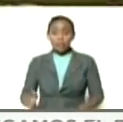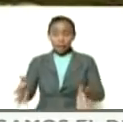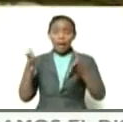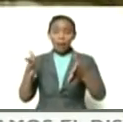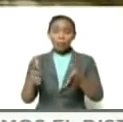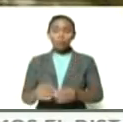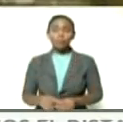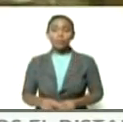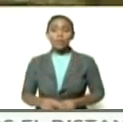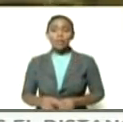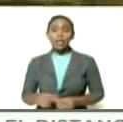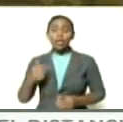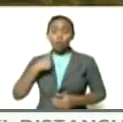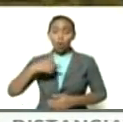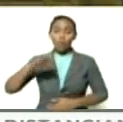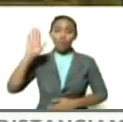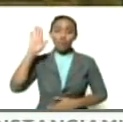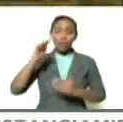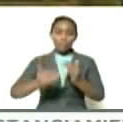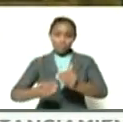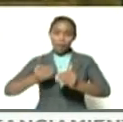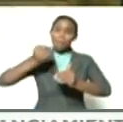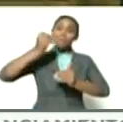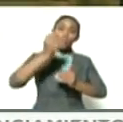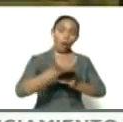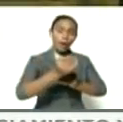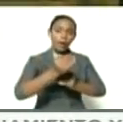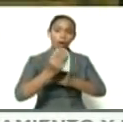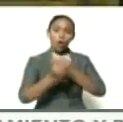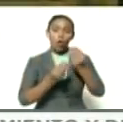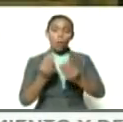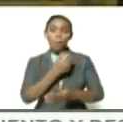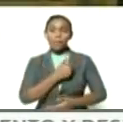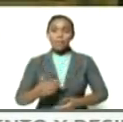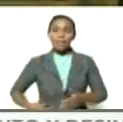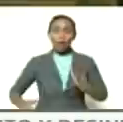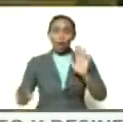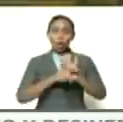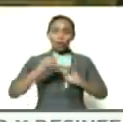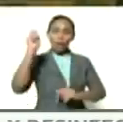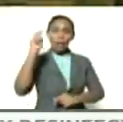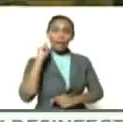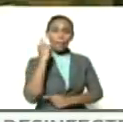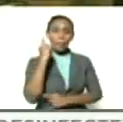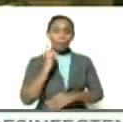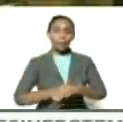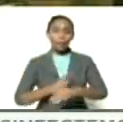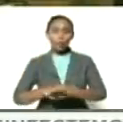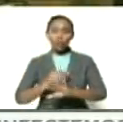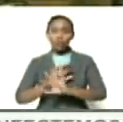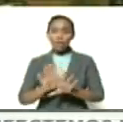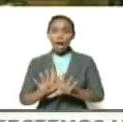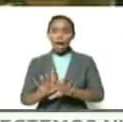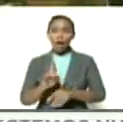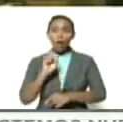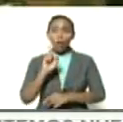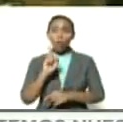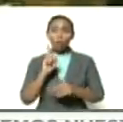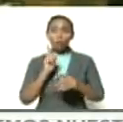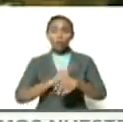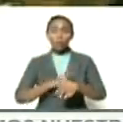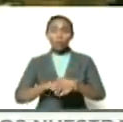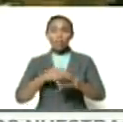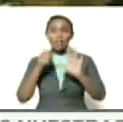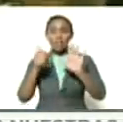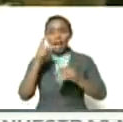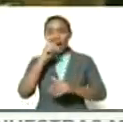y me juramenté después como presidente constitucional en ese primer periodo ya tengo un periodo de 6